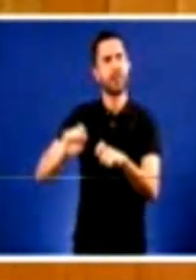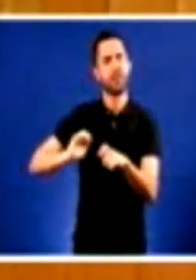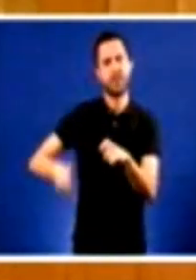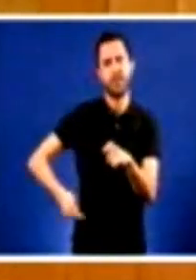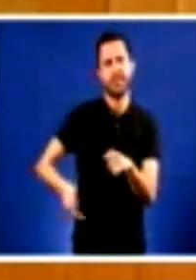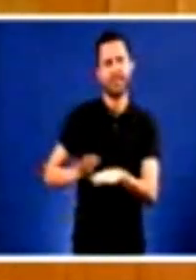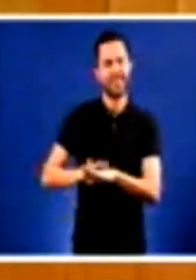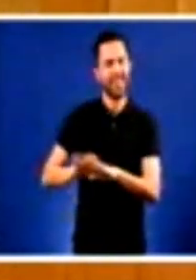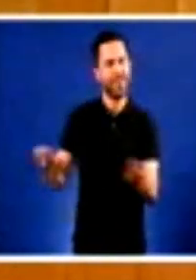que é o que queren facer. Nada máis.